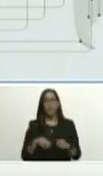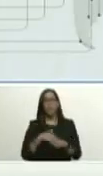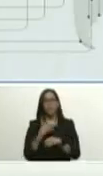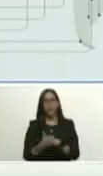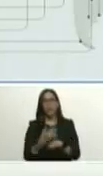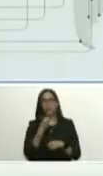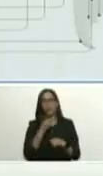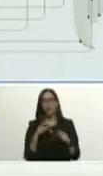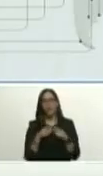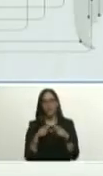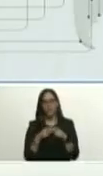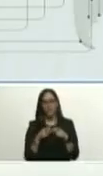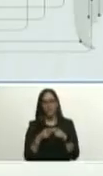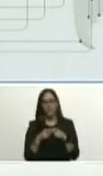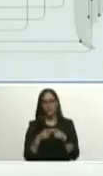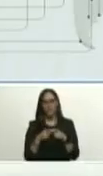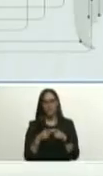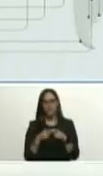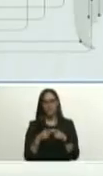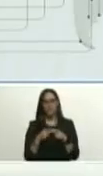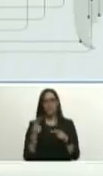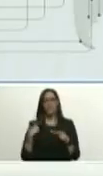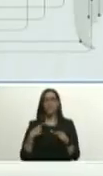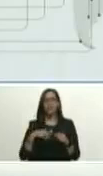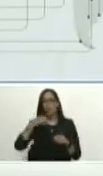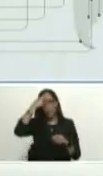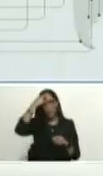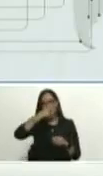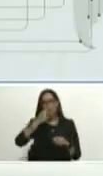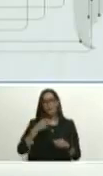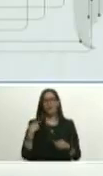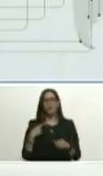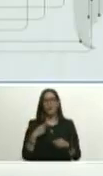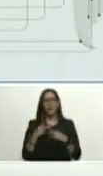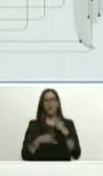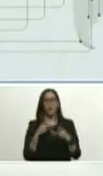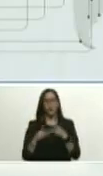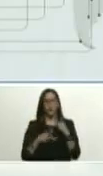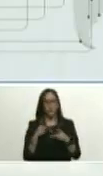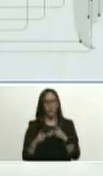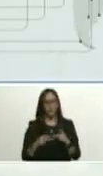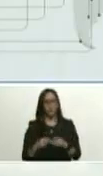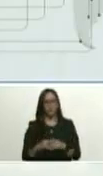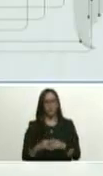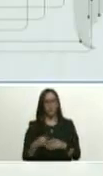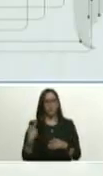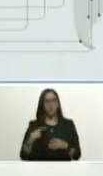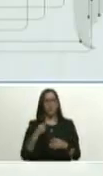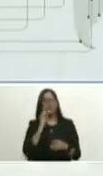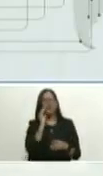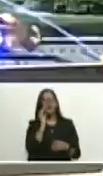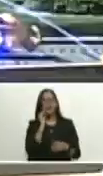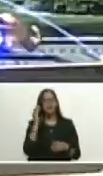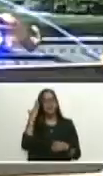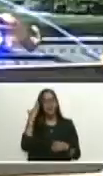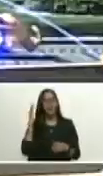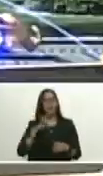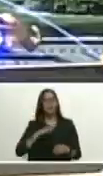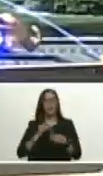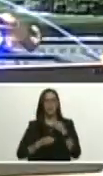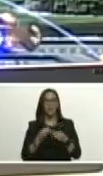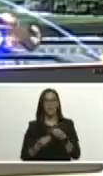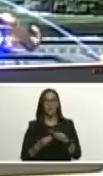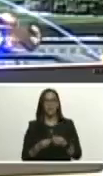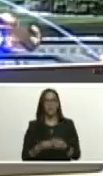buen equipo tenemos un pueblo tenemos a los productores tenemos la experiencia sabemos lo que estamos haciendo